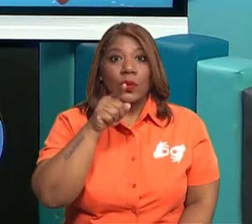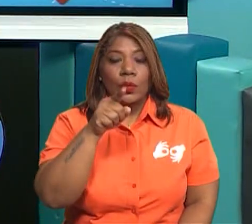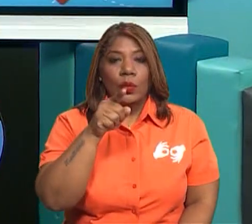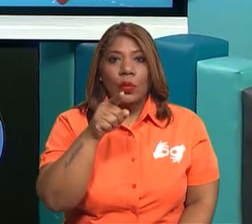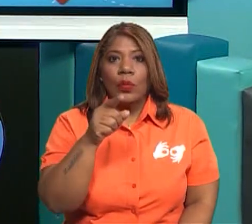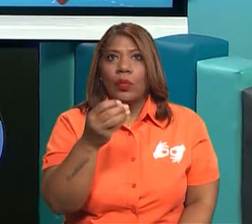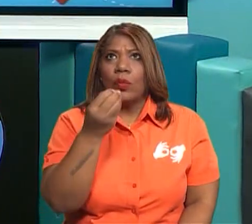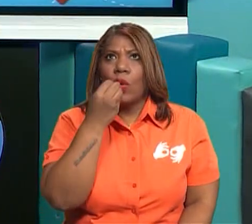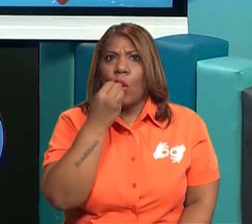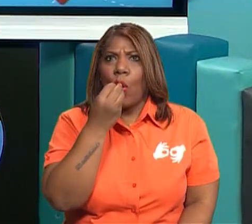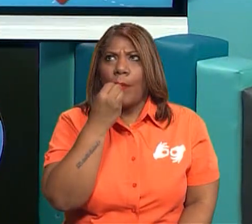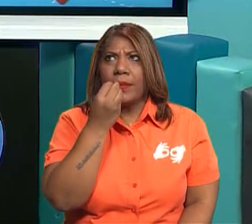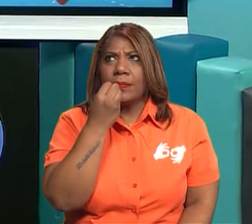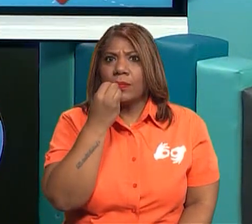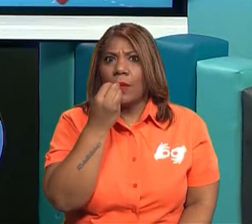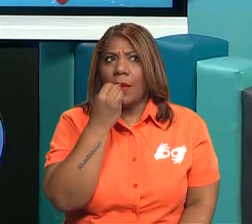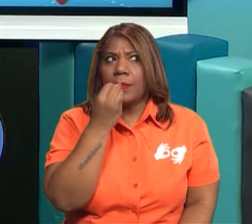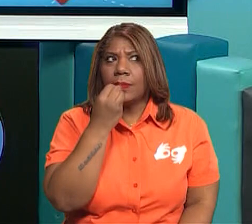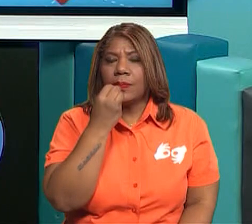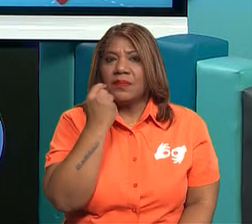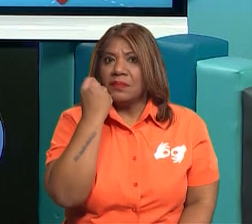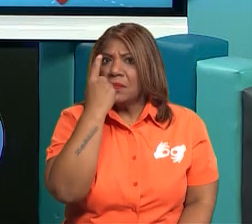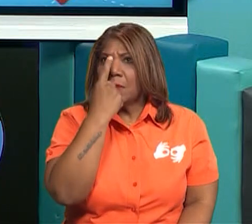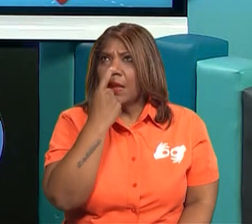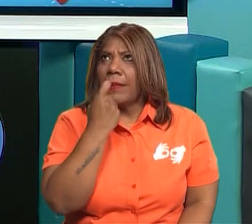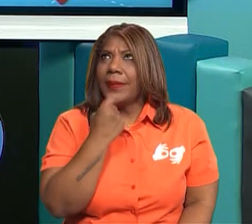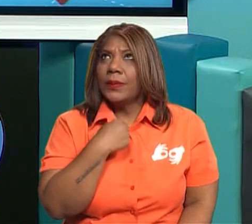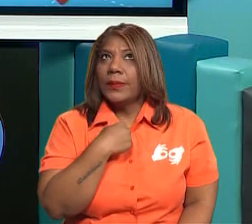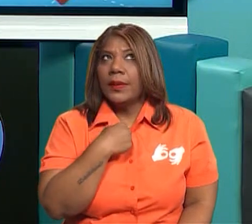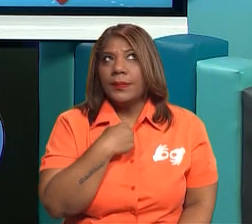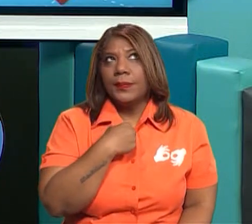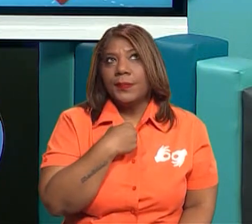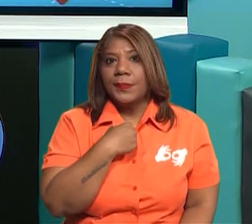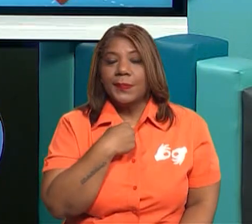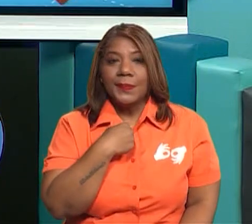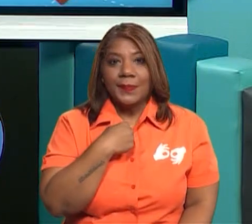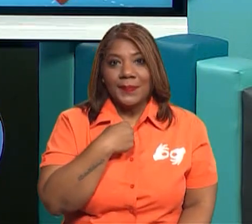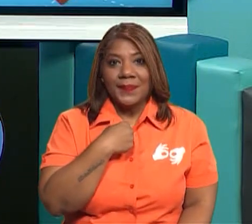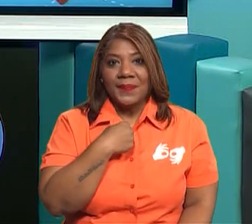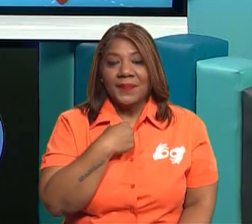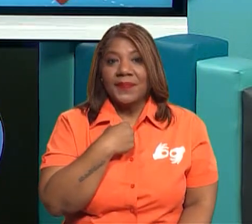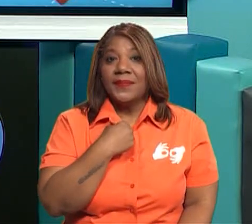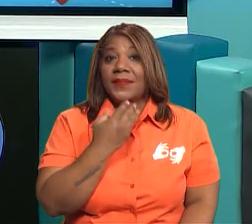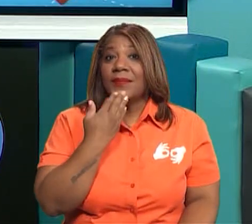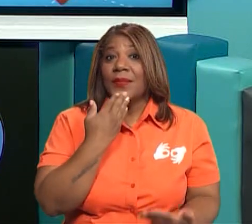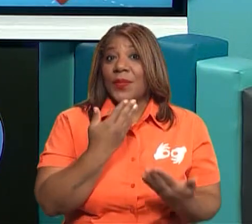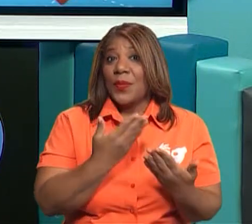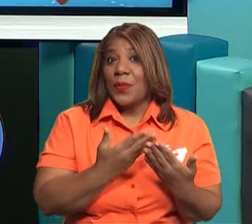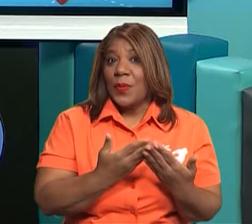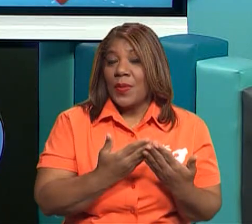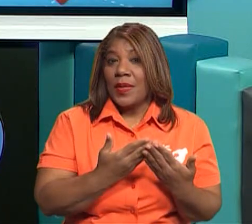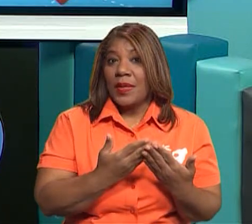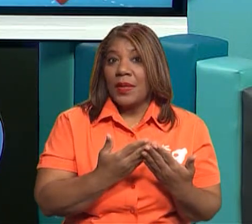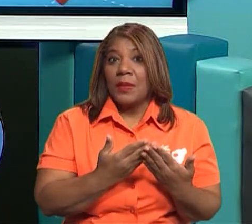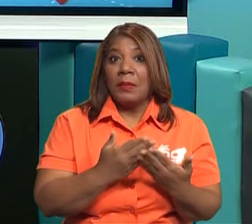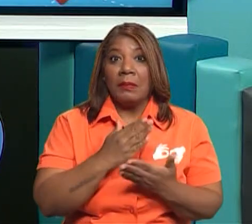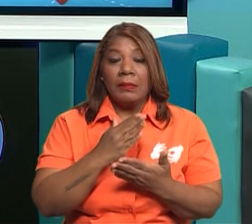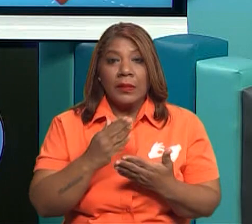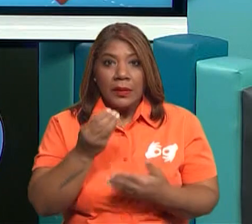¿qué estás comiendo? ¿Te has puesto a preguntar? ¿Sería algo bueno para ti? ¿Sería algo malo para ti?